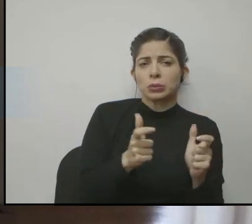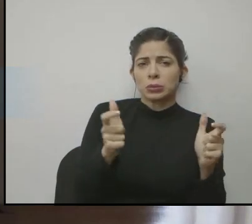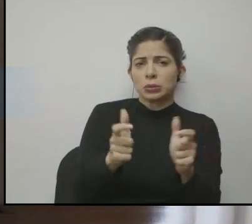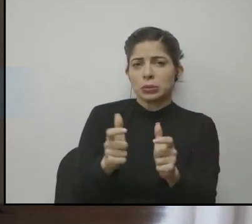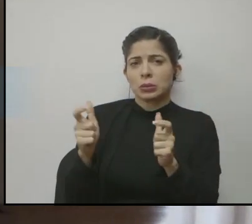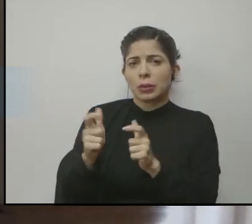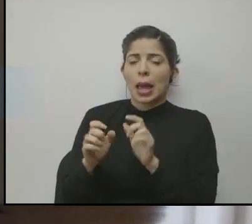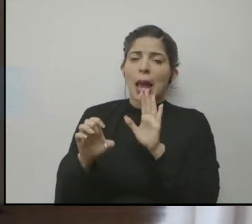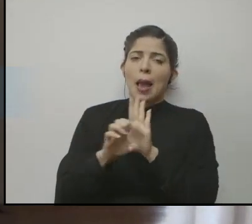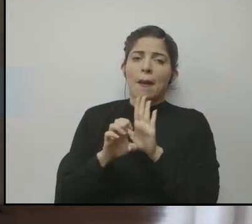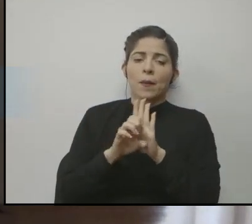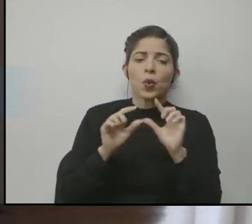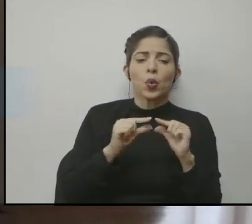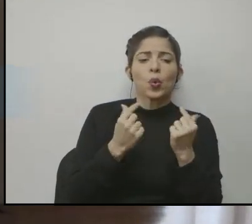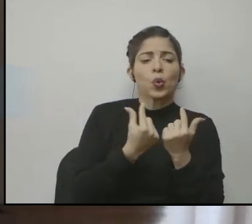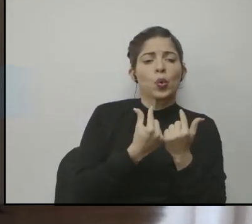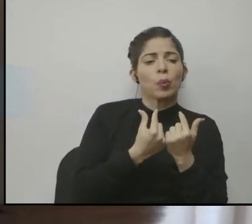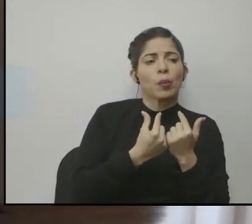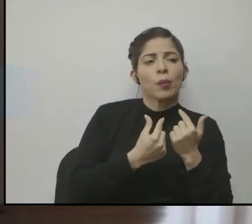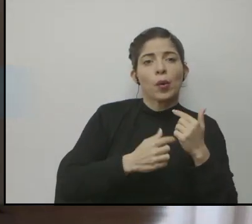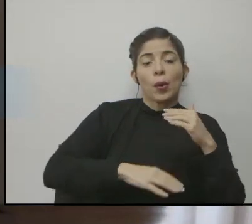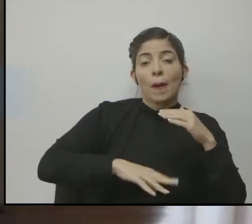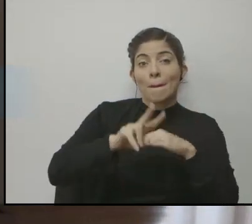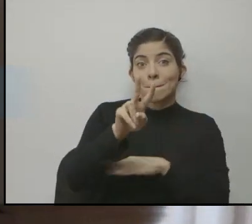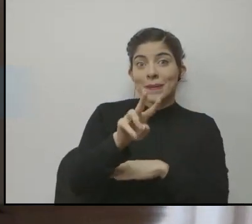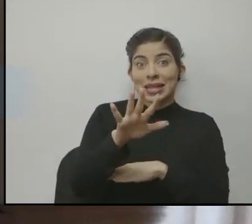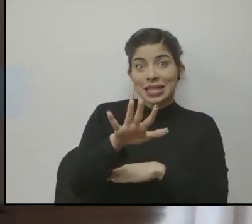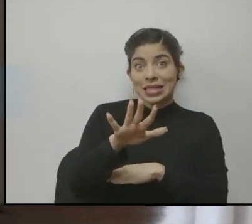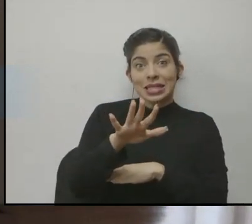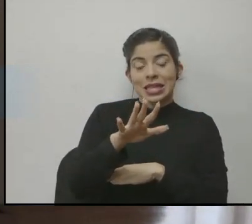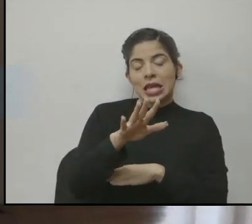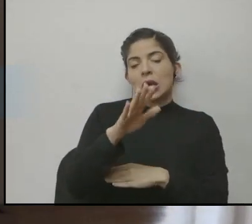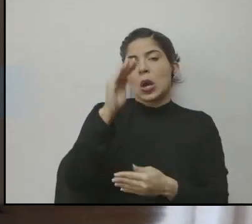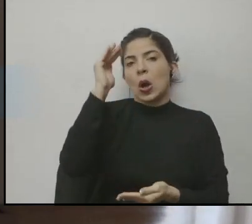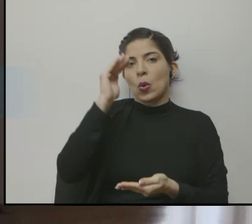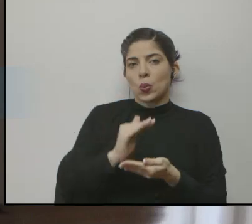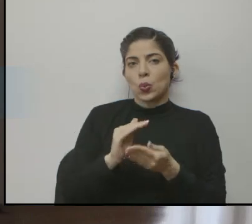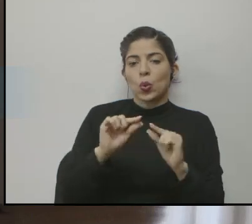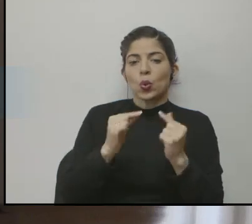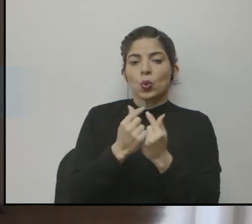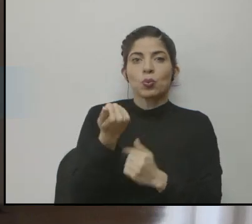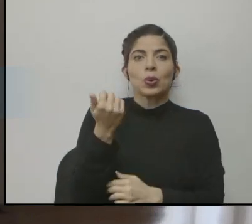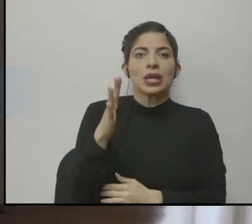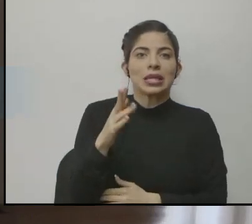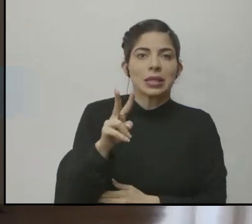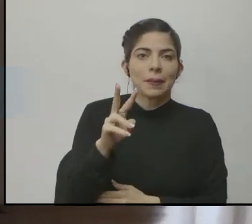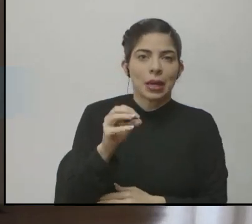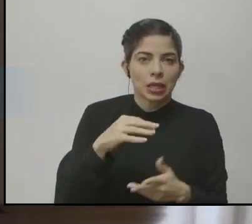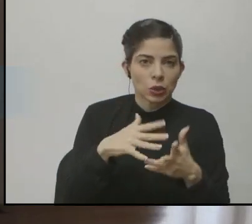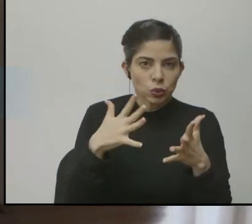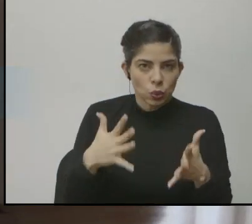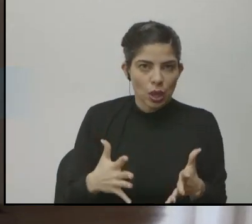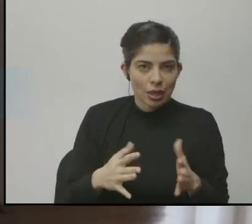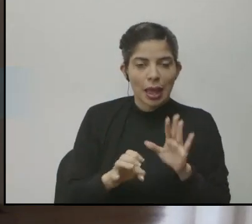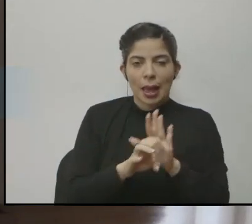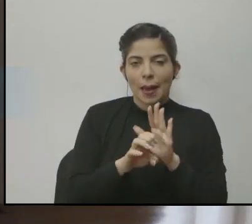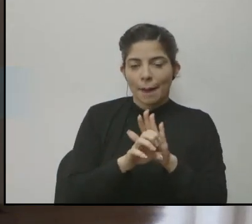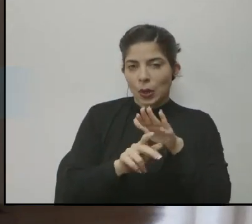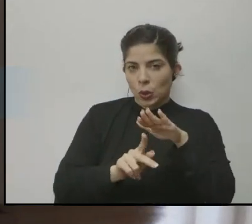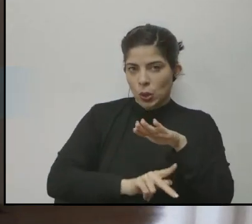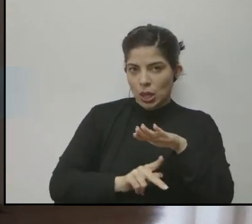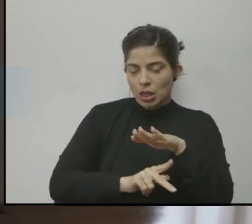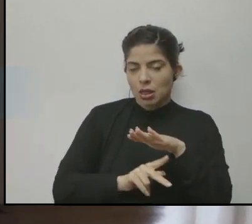ejemplo, un grupo de 25 pase a un grupo de 15 o 20, en el caso de preescolar,